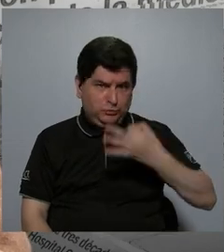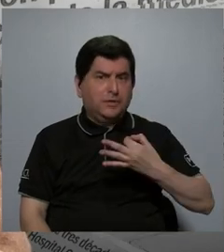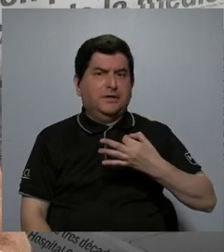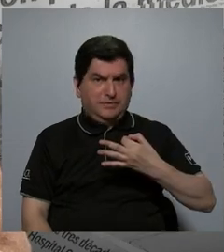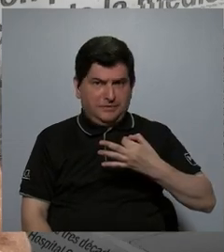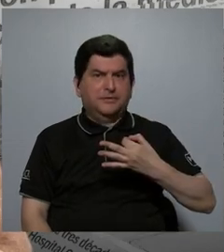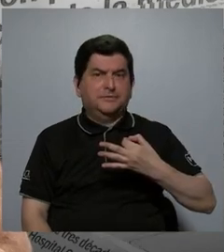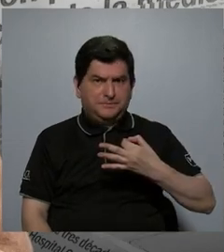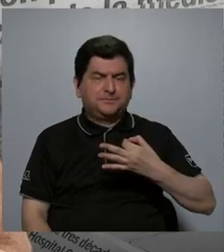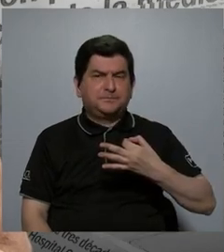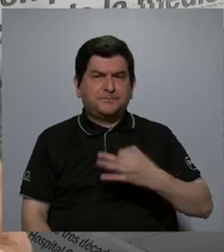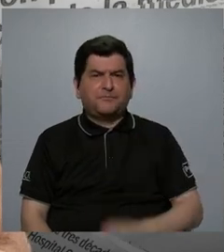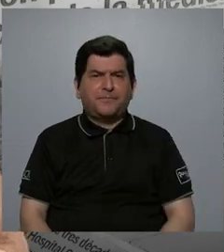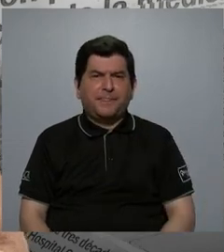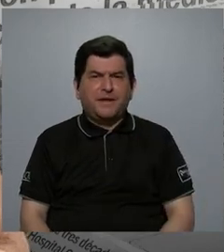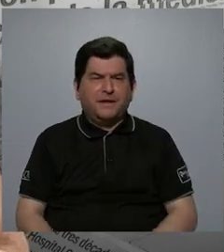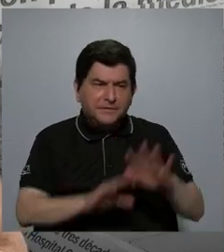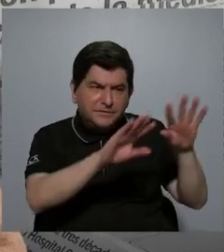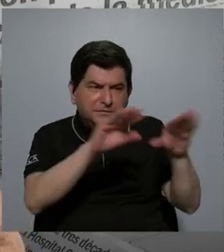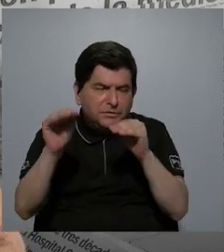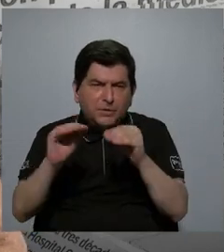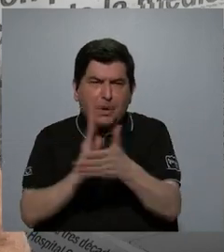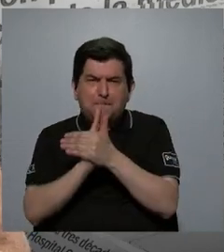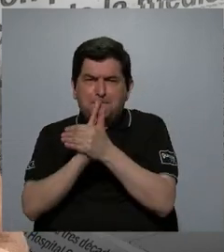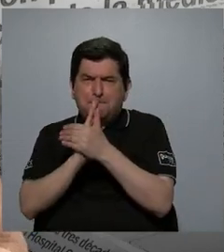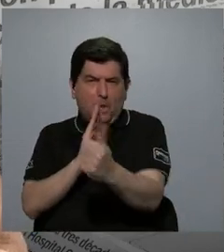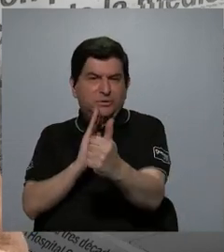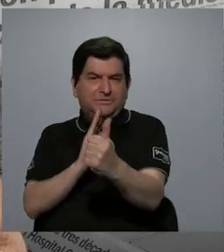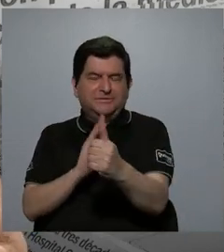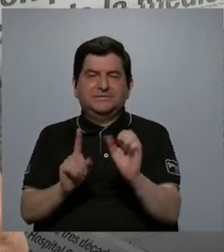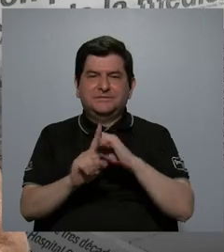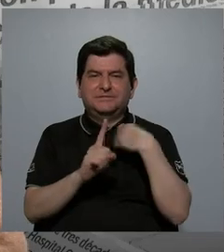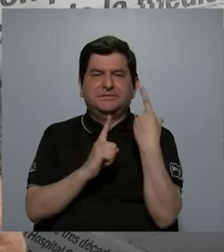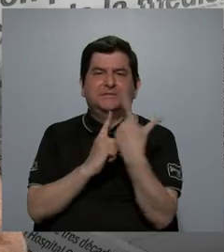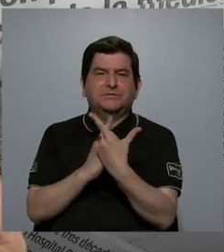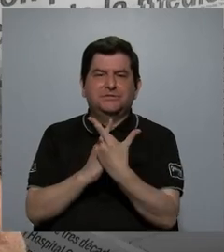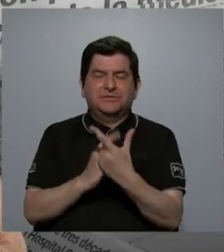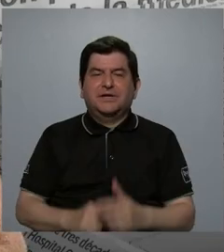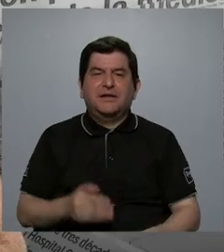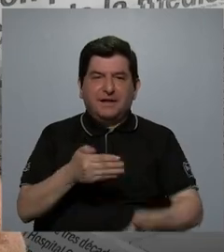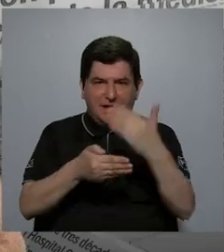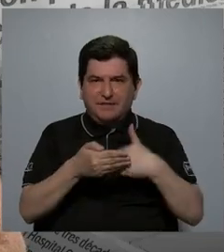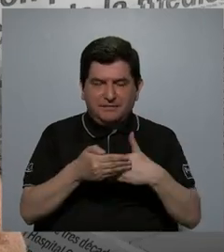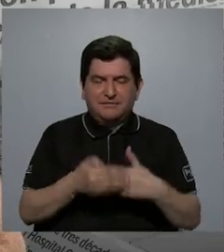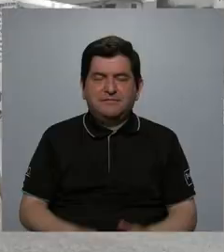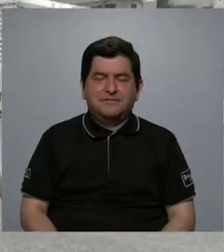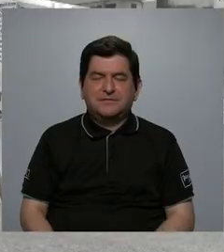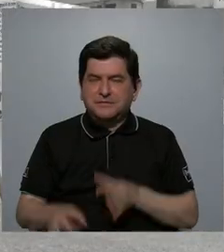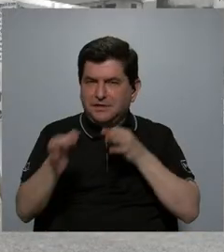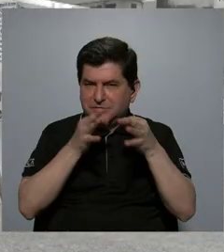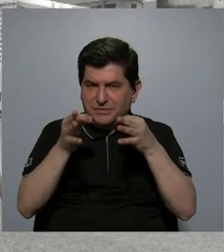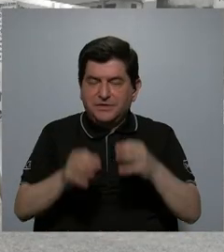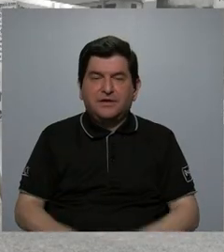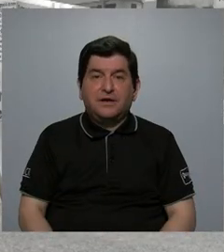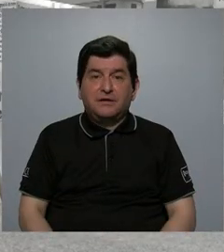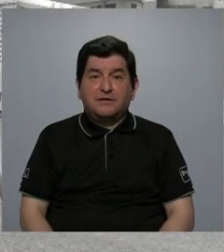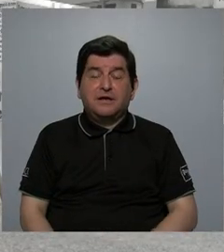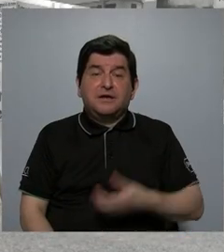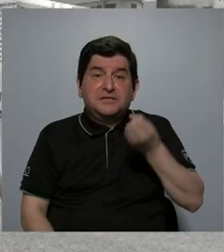una transferencia potencial a la sociedad, como decía antes. Y en la medida en que,